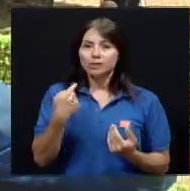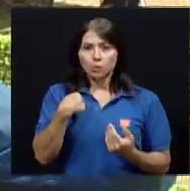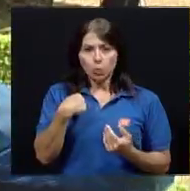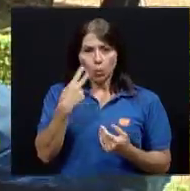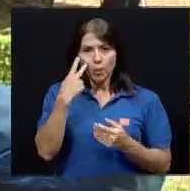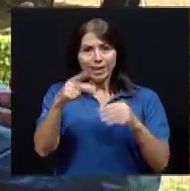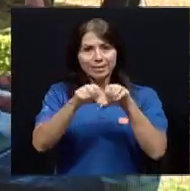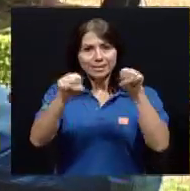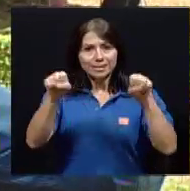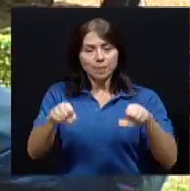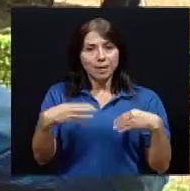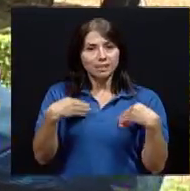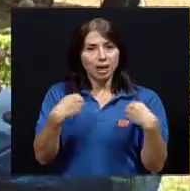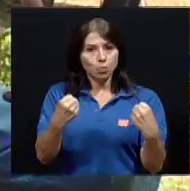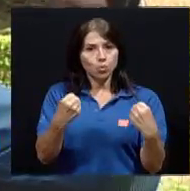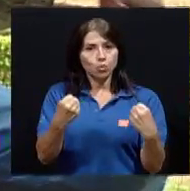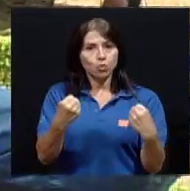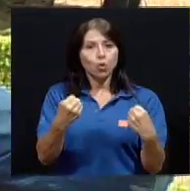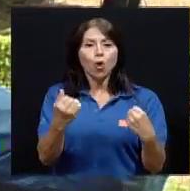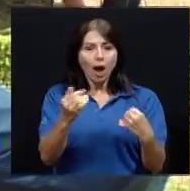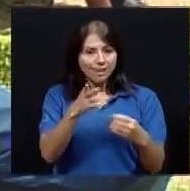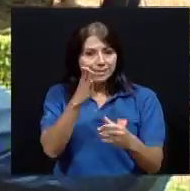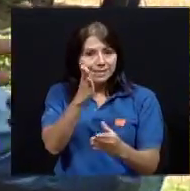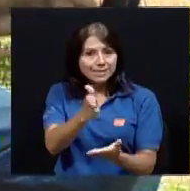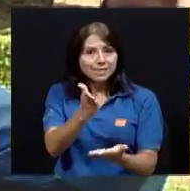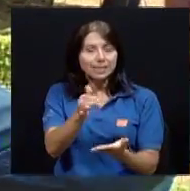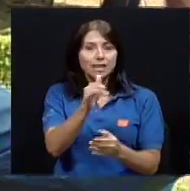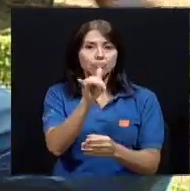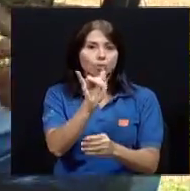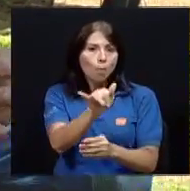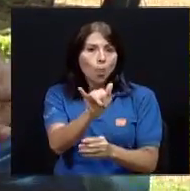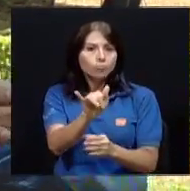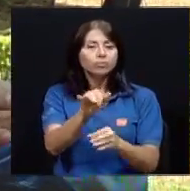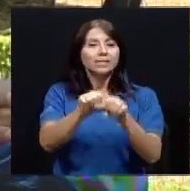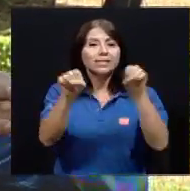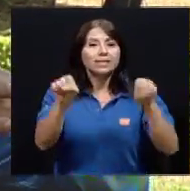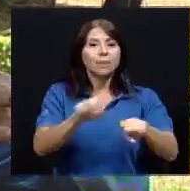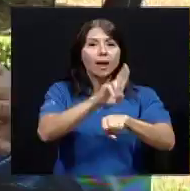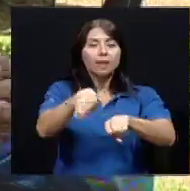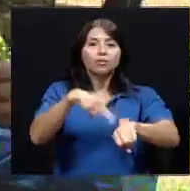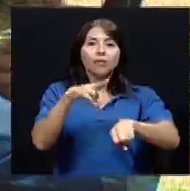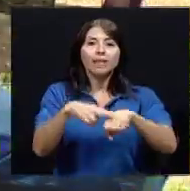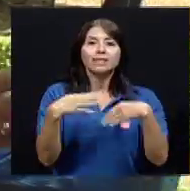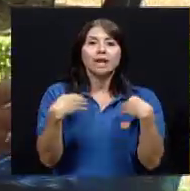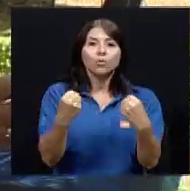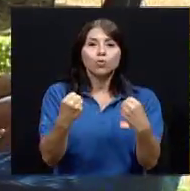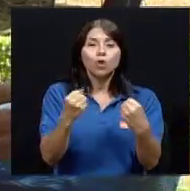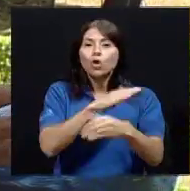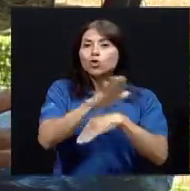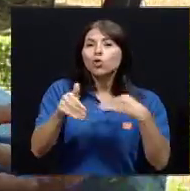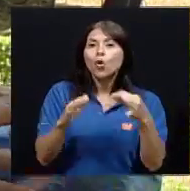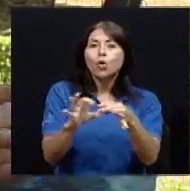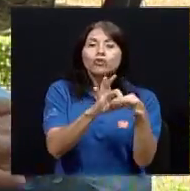sistema de salud como debiera verlo, como un sistema nacional de salud que articule todo lo que tiene relación con salud y por la misma definición de salud que hoy